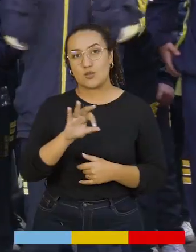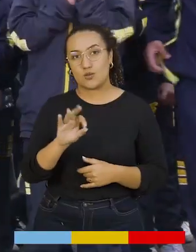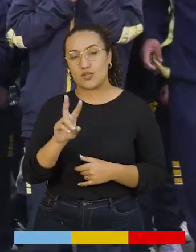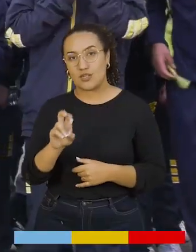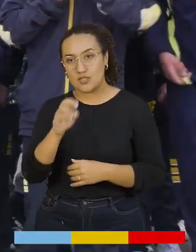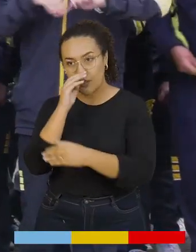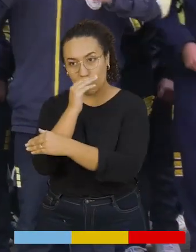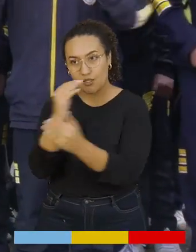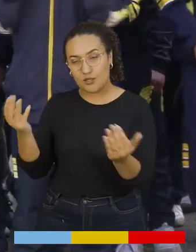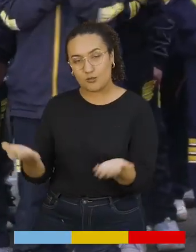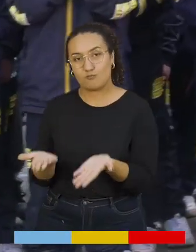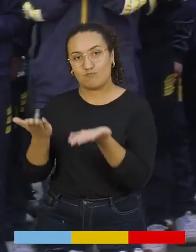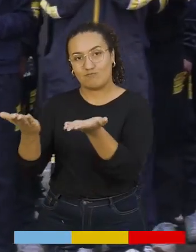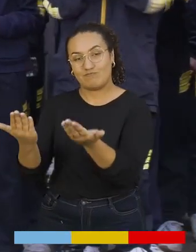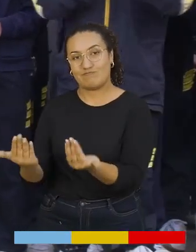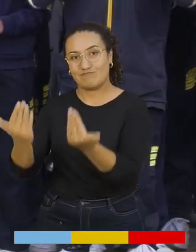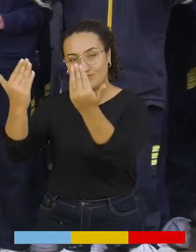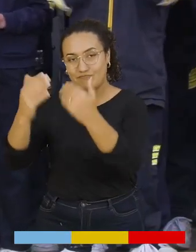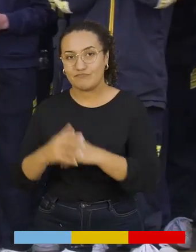137 niños.